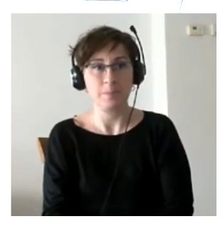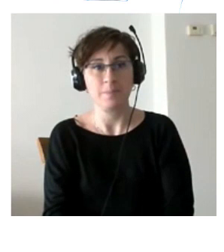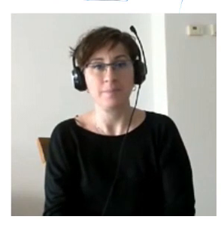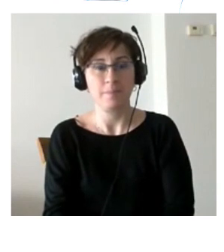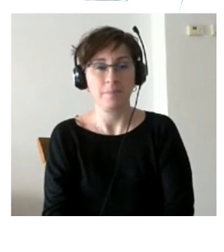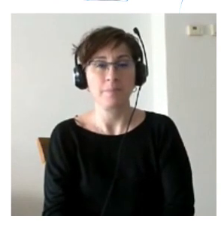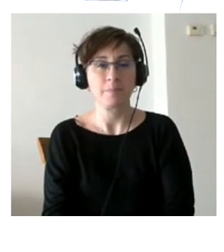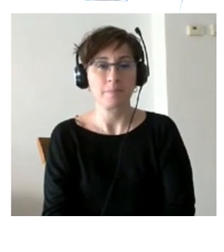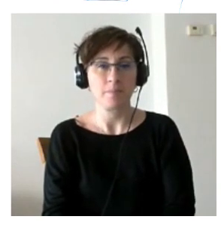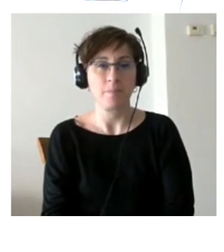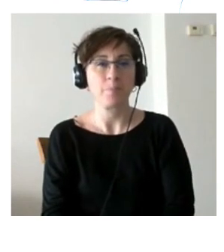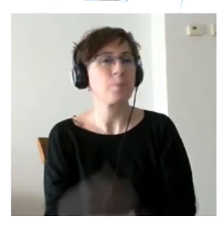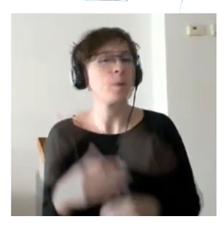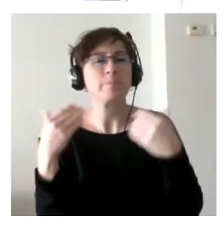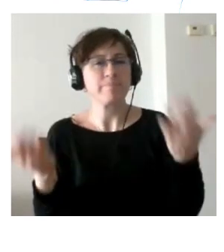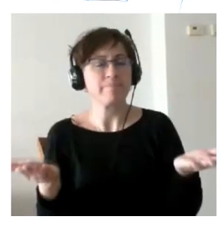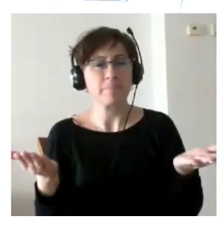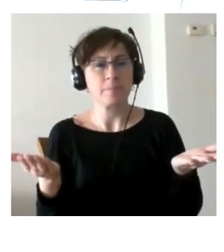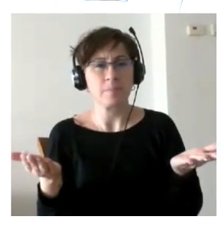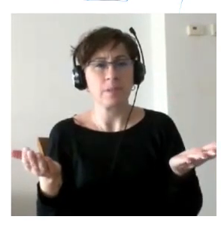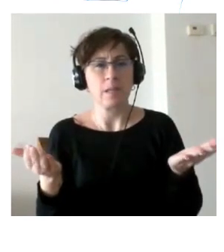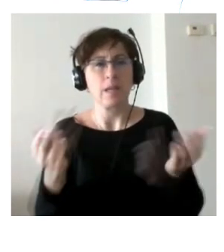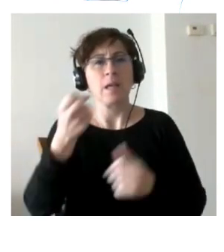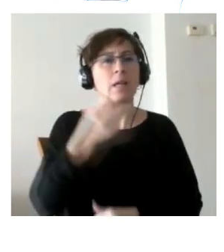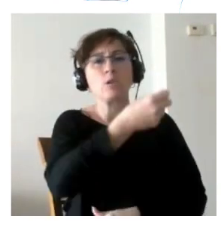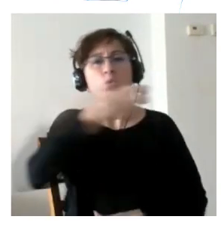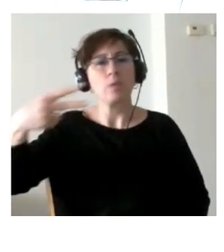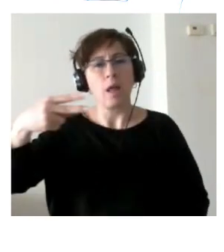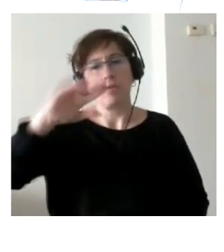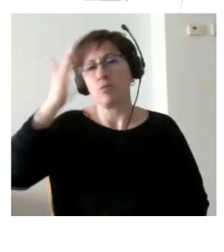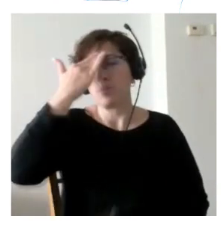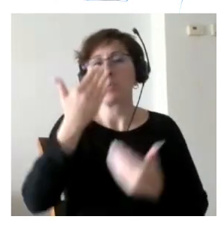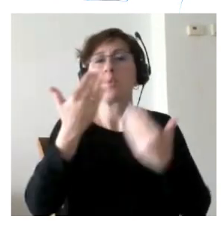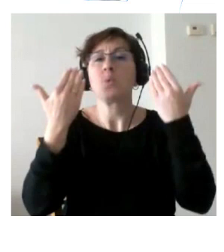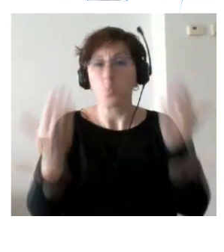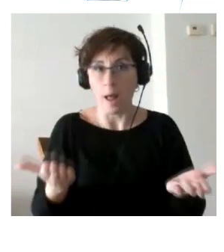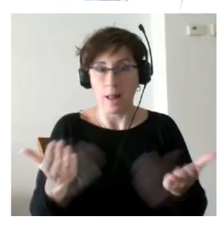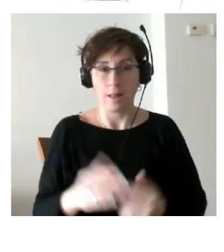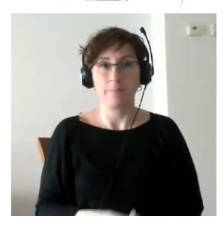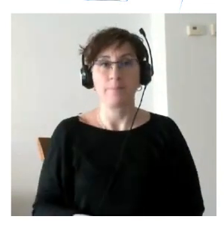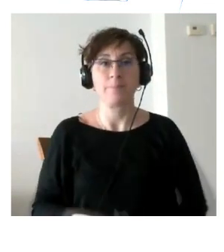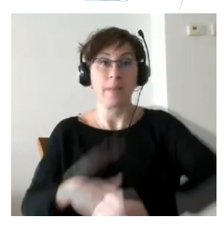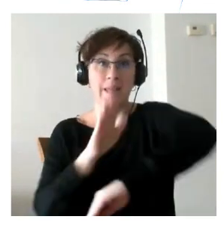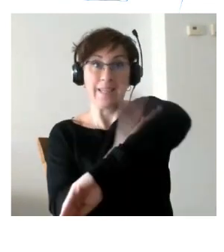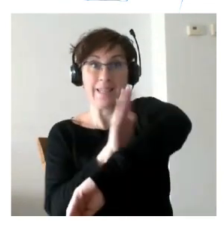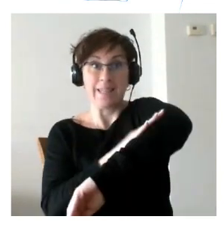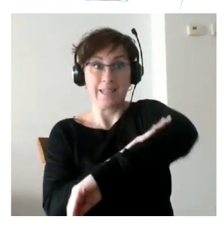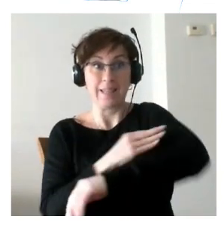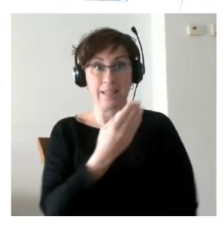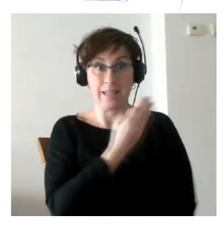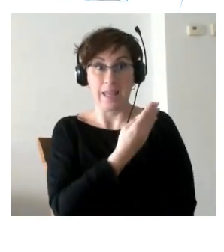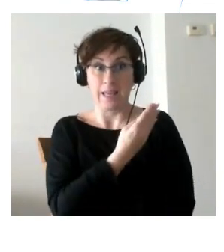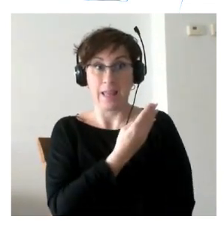cuáles han sido los principales resultados obtenidos y aquí voy en la columna de la izquierda a trasladar las dos cosas que